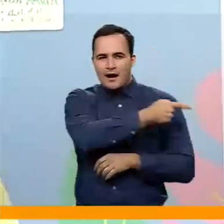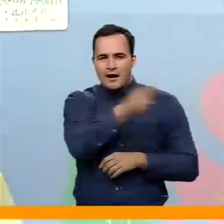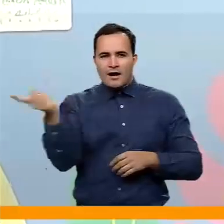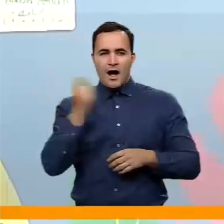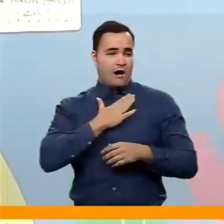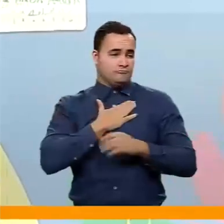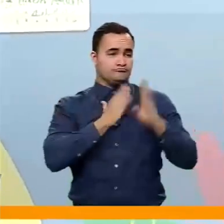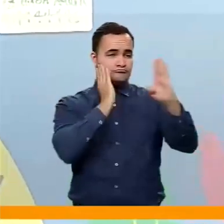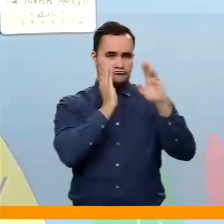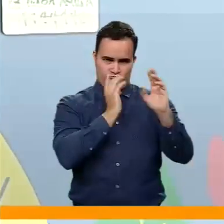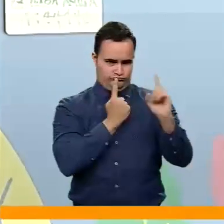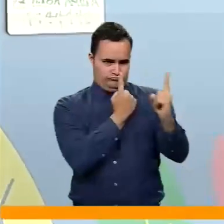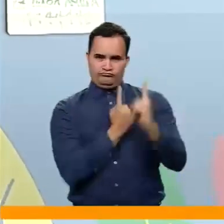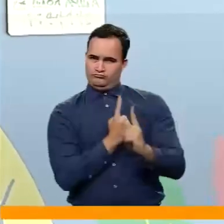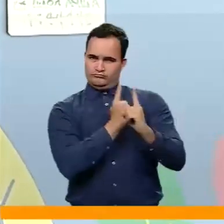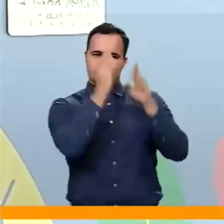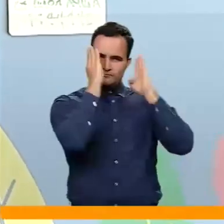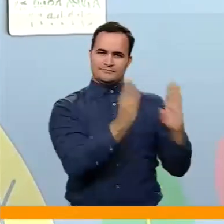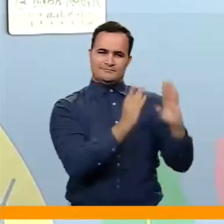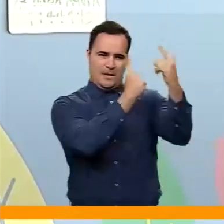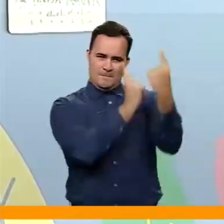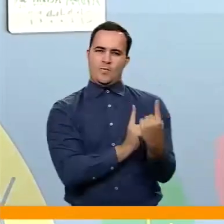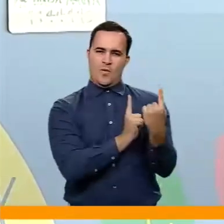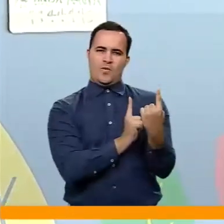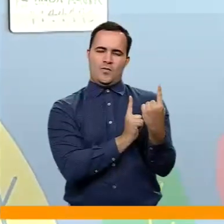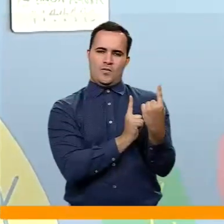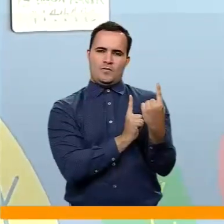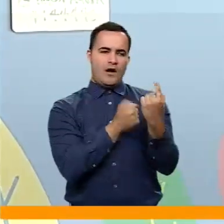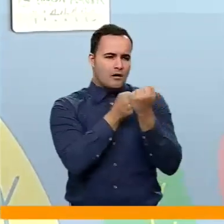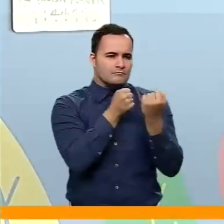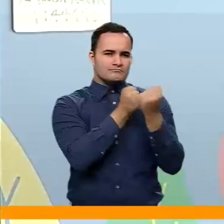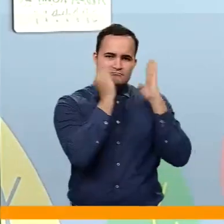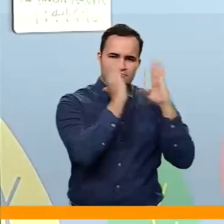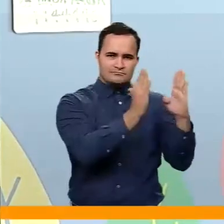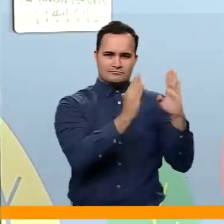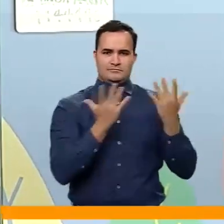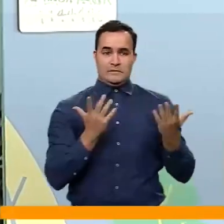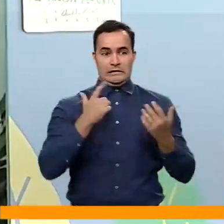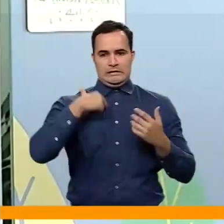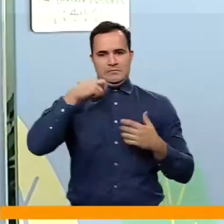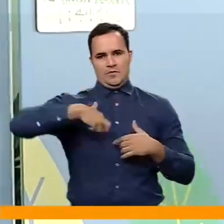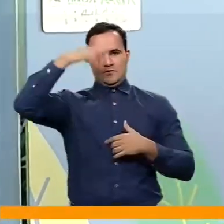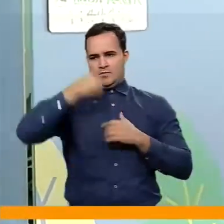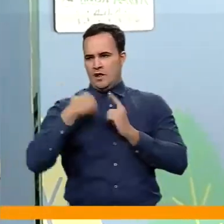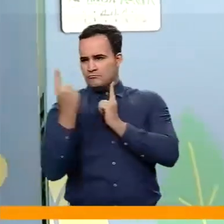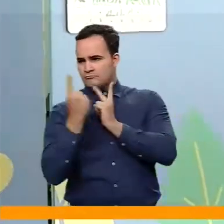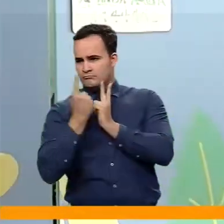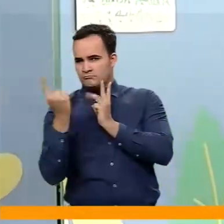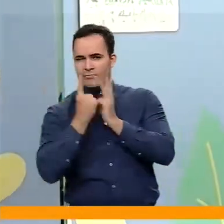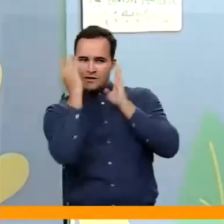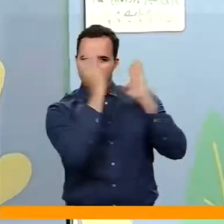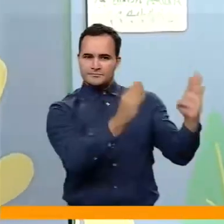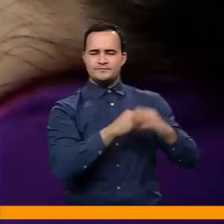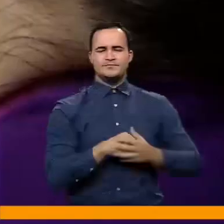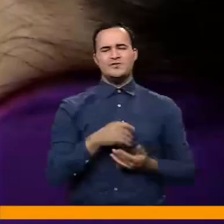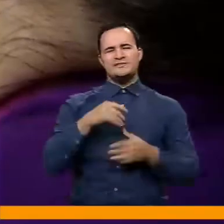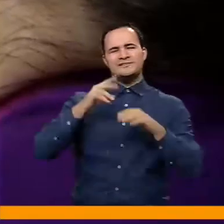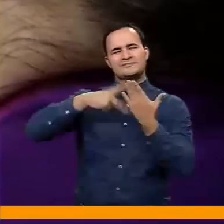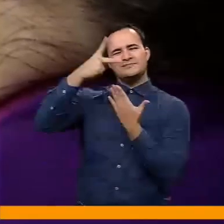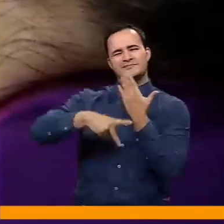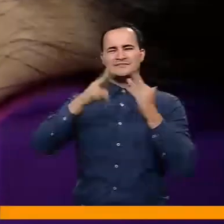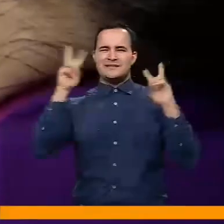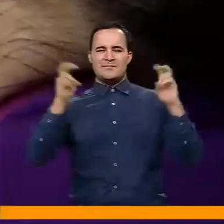es la atención personalizada. La atención personalizada, la ayuda, pero también la ayuda entre pares. Entonces, con el